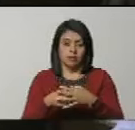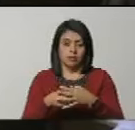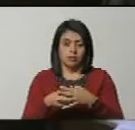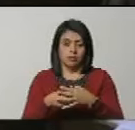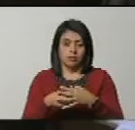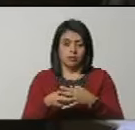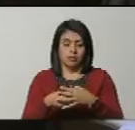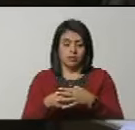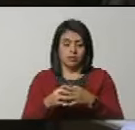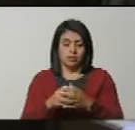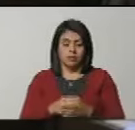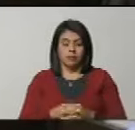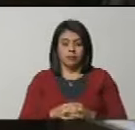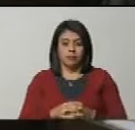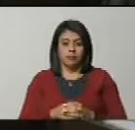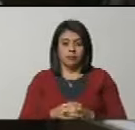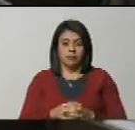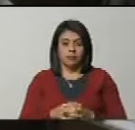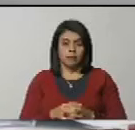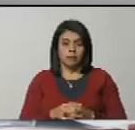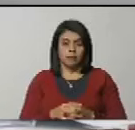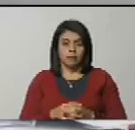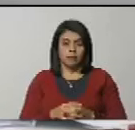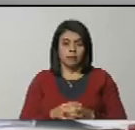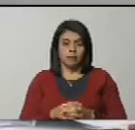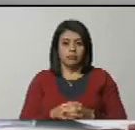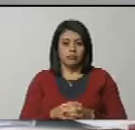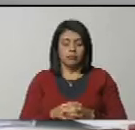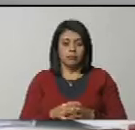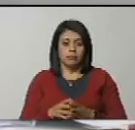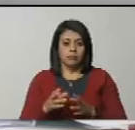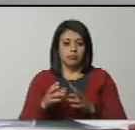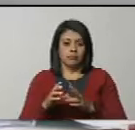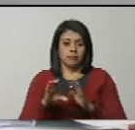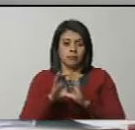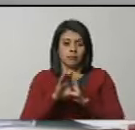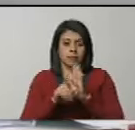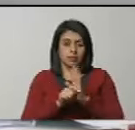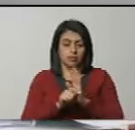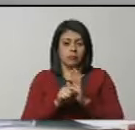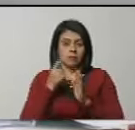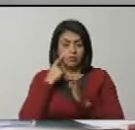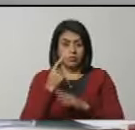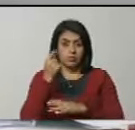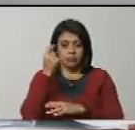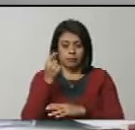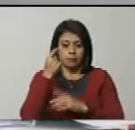No, no está de más. No, está establecida en la Constitución la representación proporcional para el Parlamento.